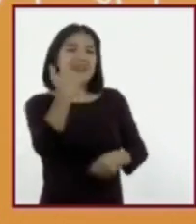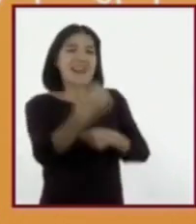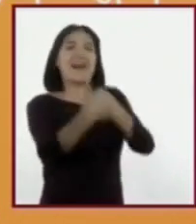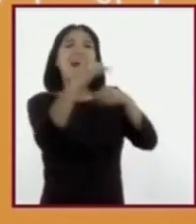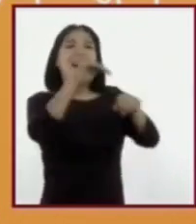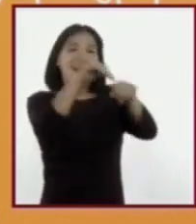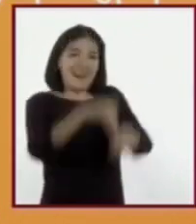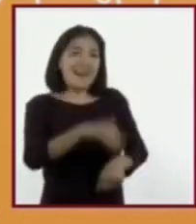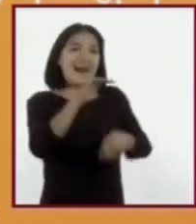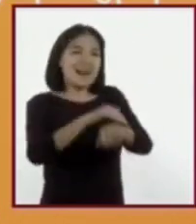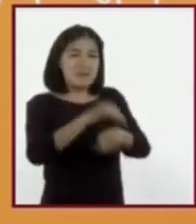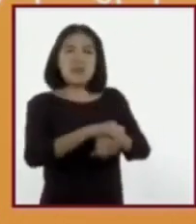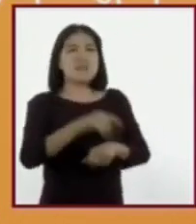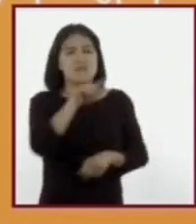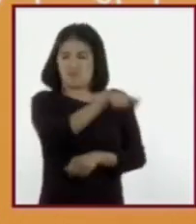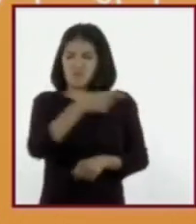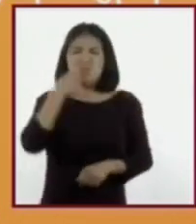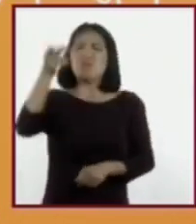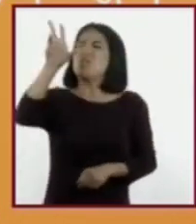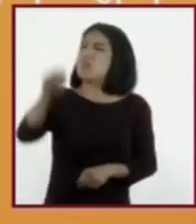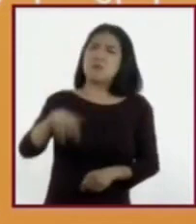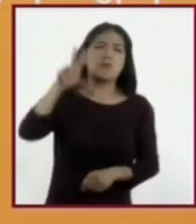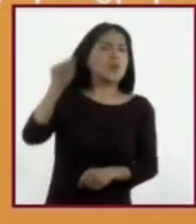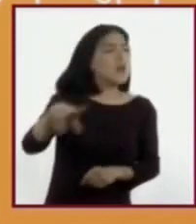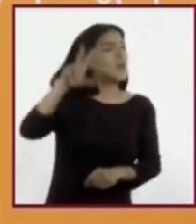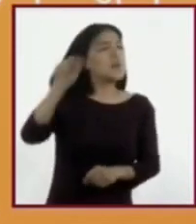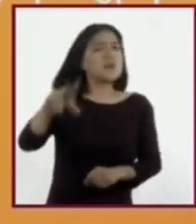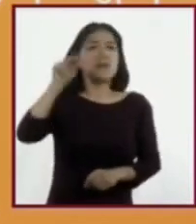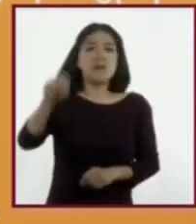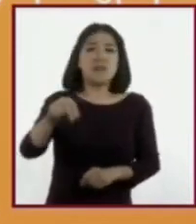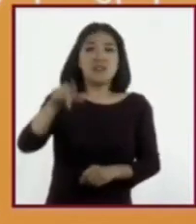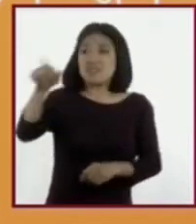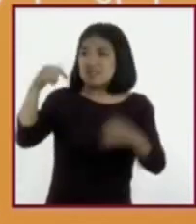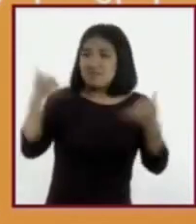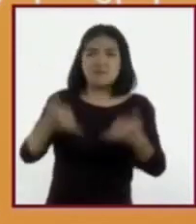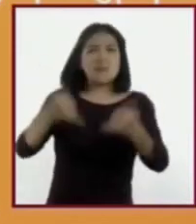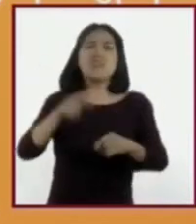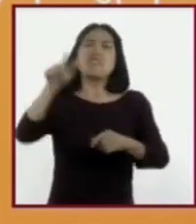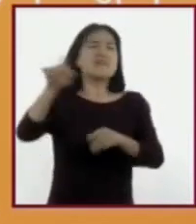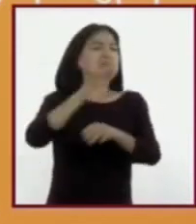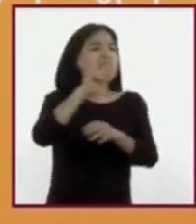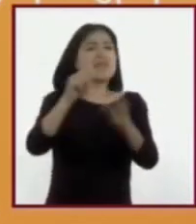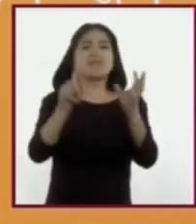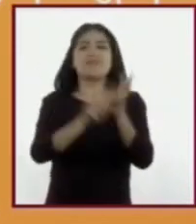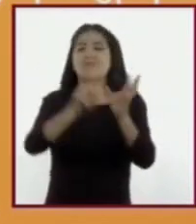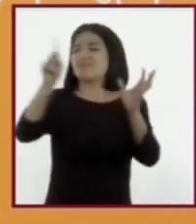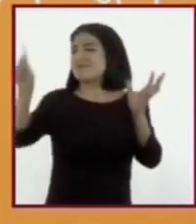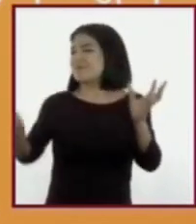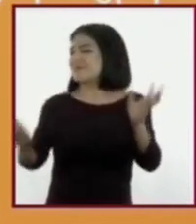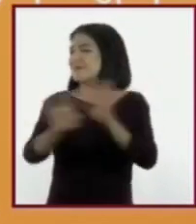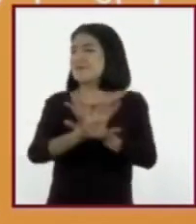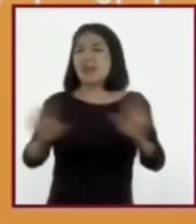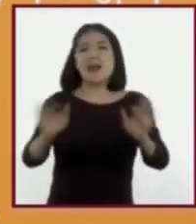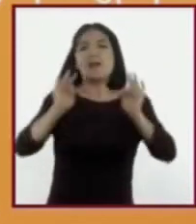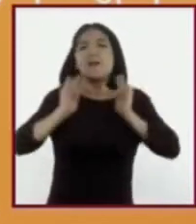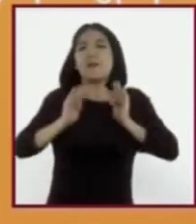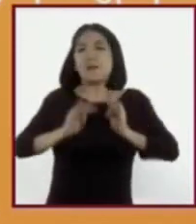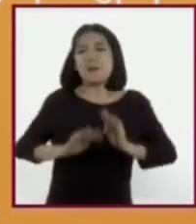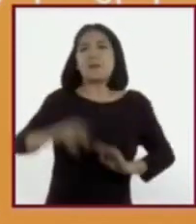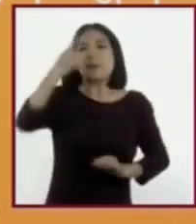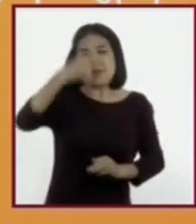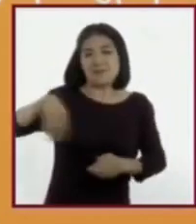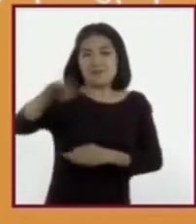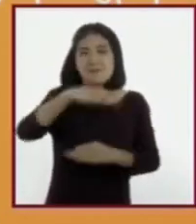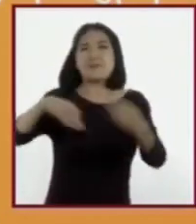En algún momento se cansará. Y si no, aléjate momentáneamente. Las personas que tienen un valor para ti